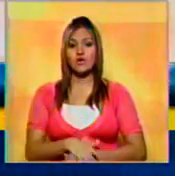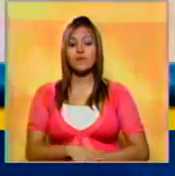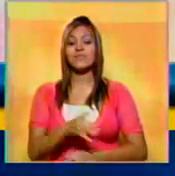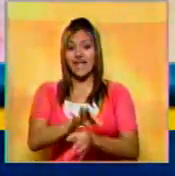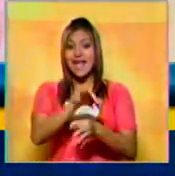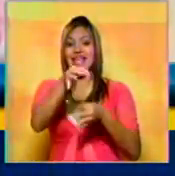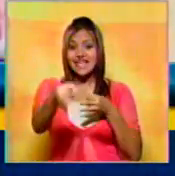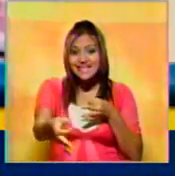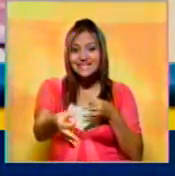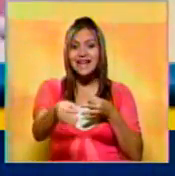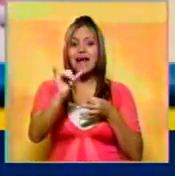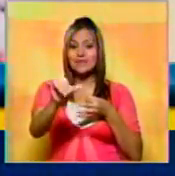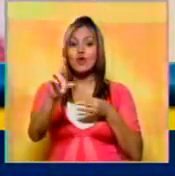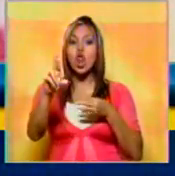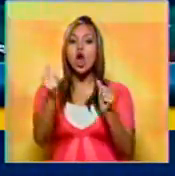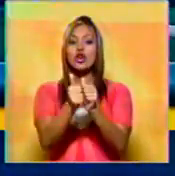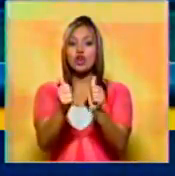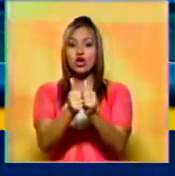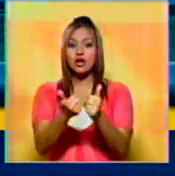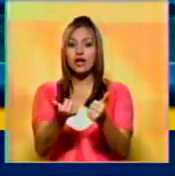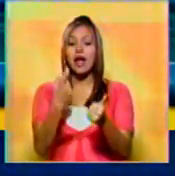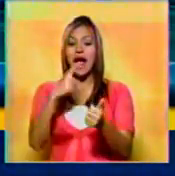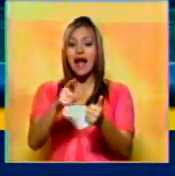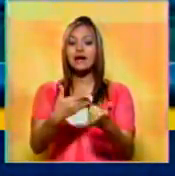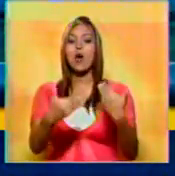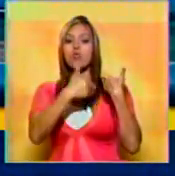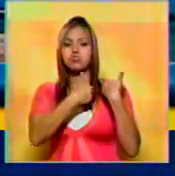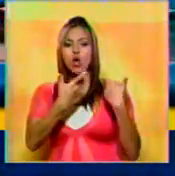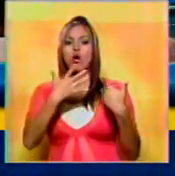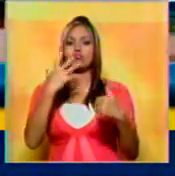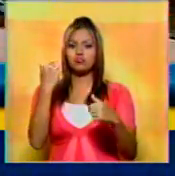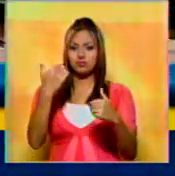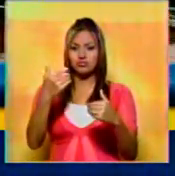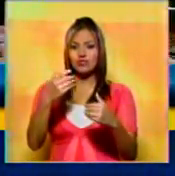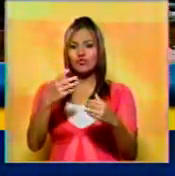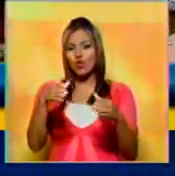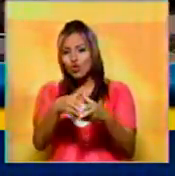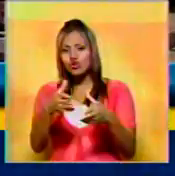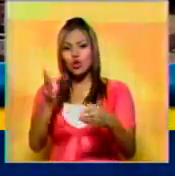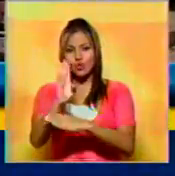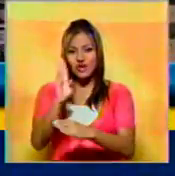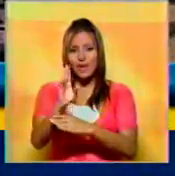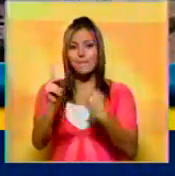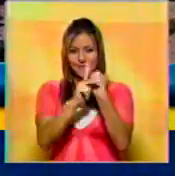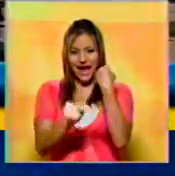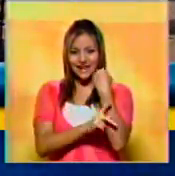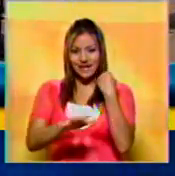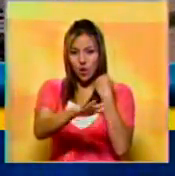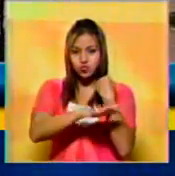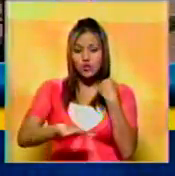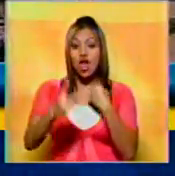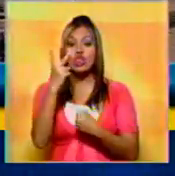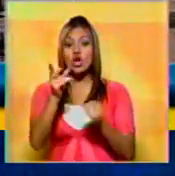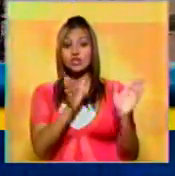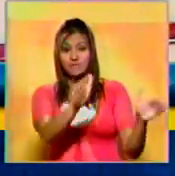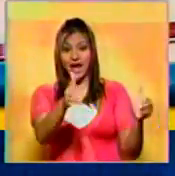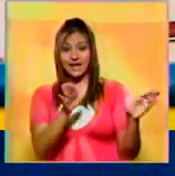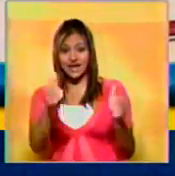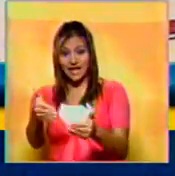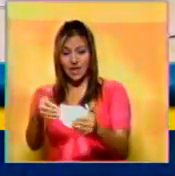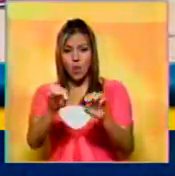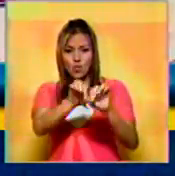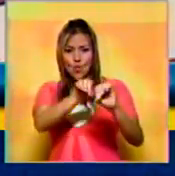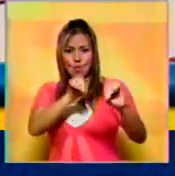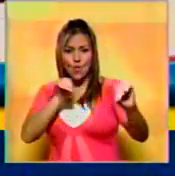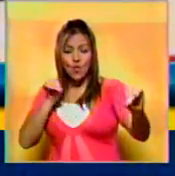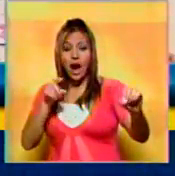islas y cayos del archipiélago por parte de una comisión marítima conjunta con Imparques. El alijo estaba distribuido en dos paquetes, de forma cilíndrica,